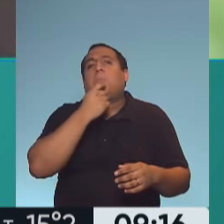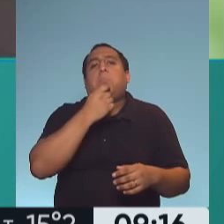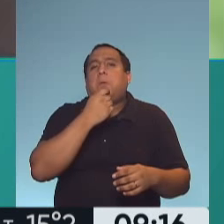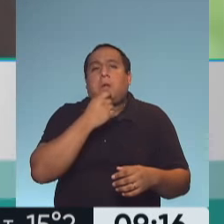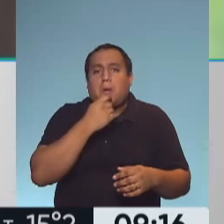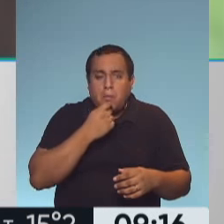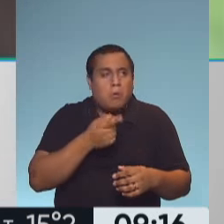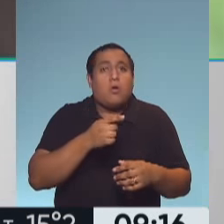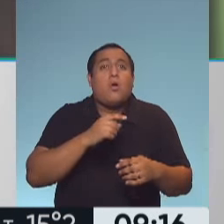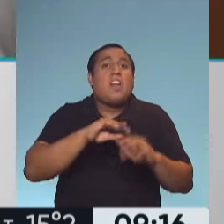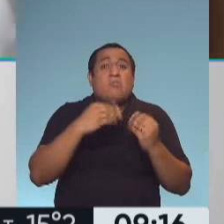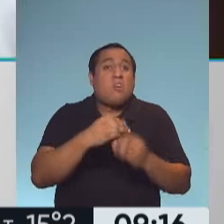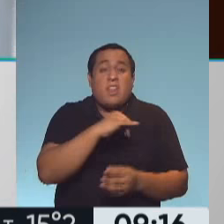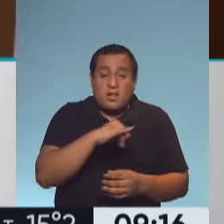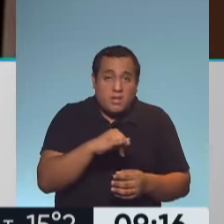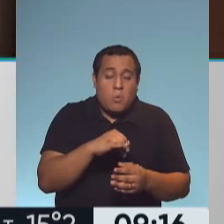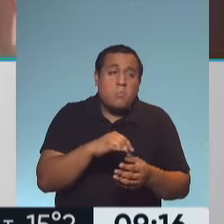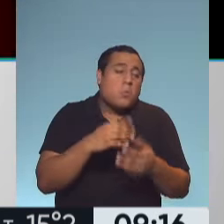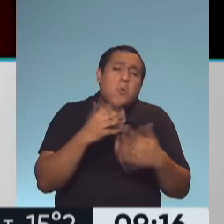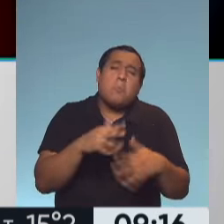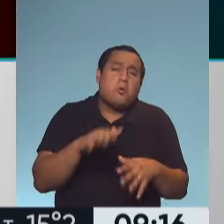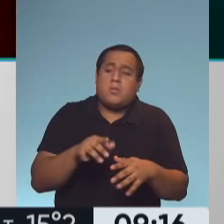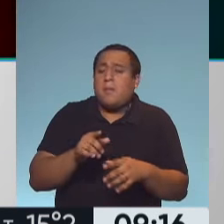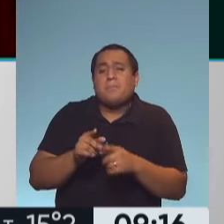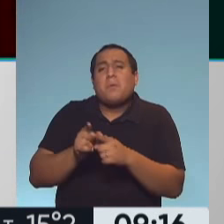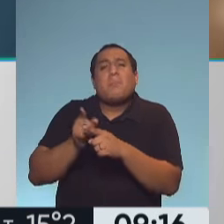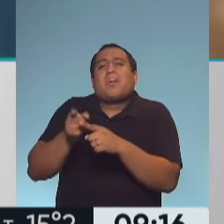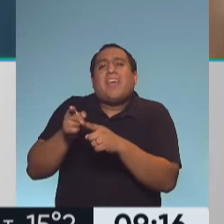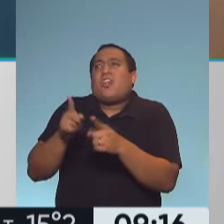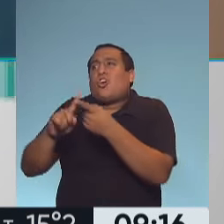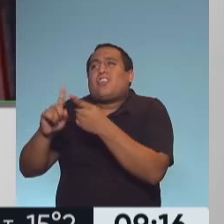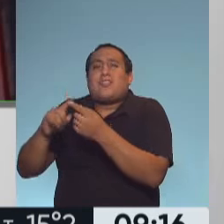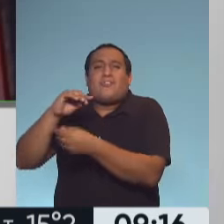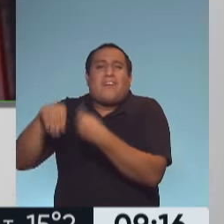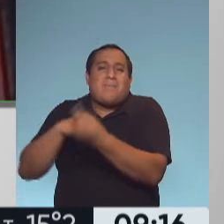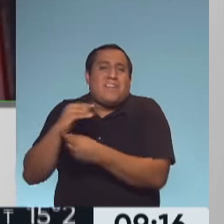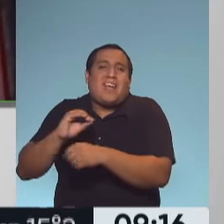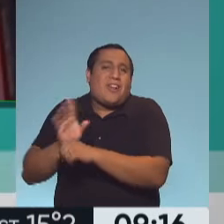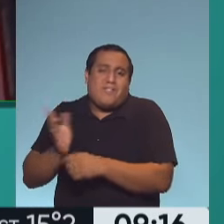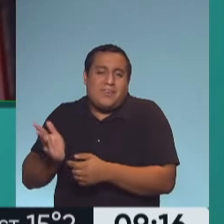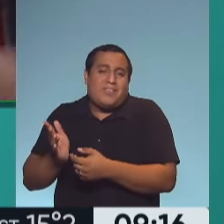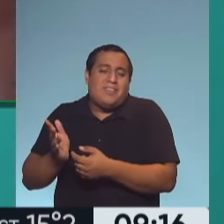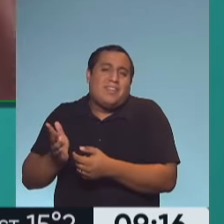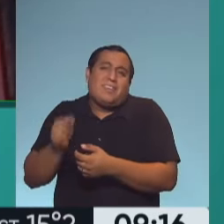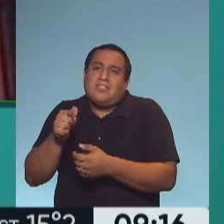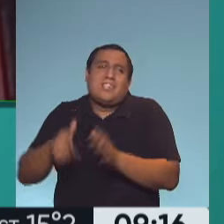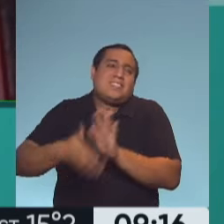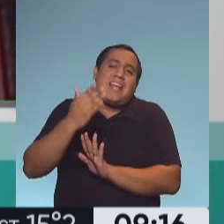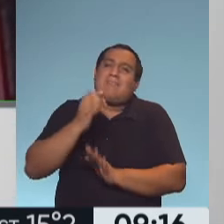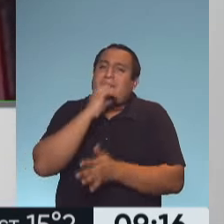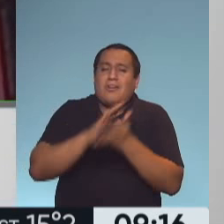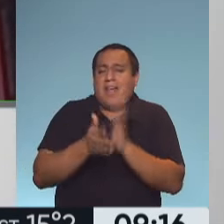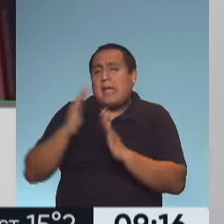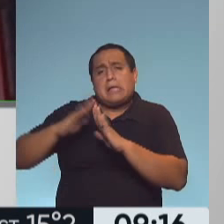familiar directo con coronavirus, se va a asumir como positivo igual. O sea que no hay que gastar ni tiempo, ni plata, ni contagiar. Hay que quedarse en casa,